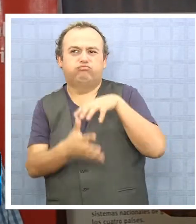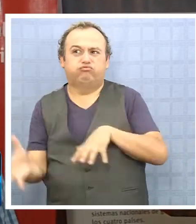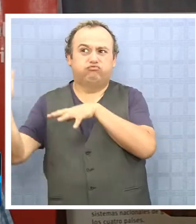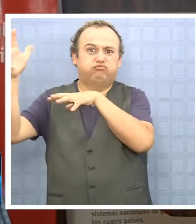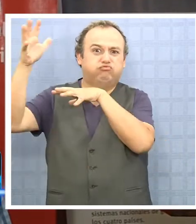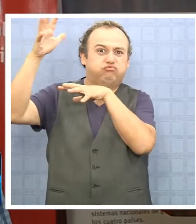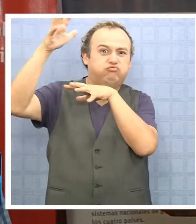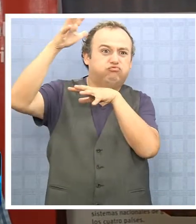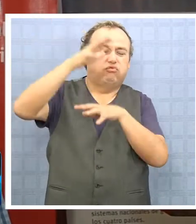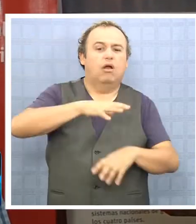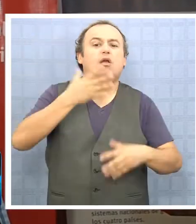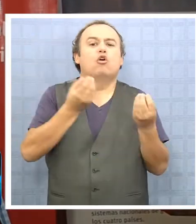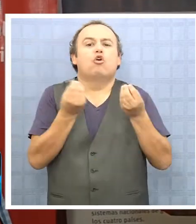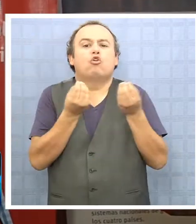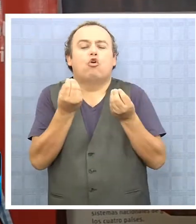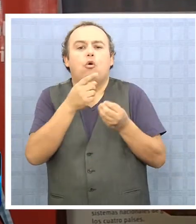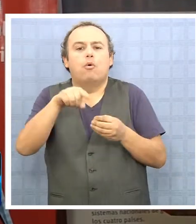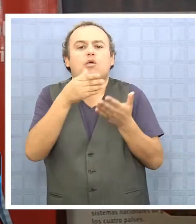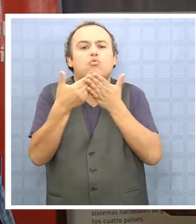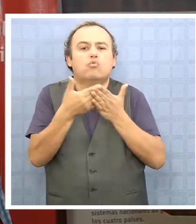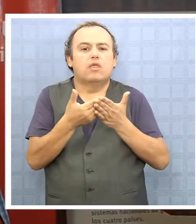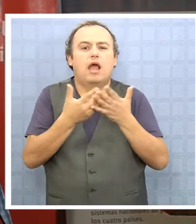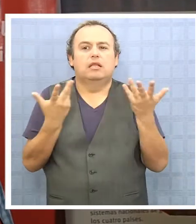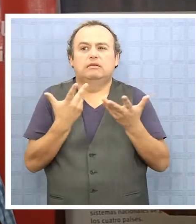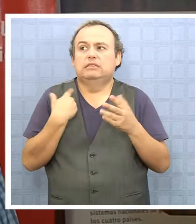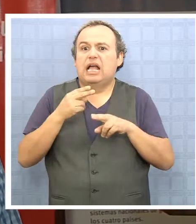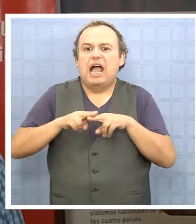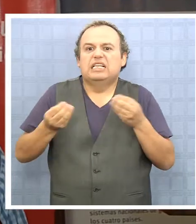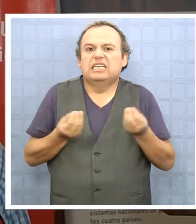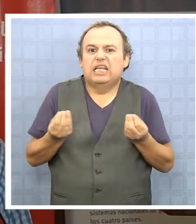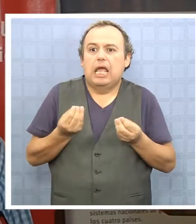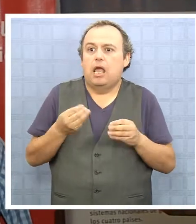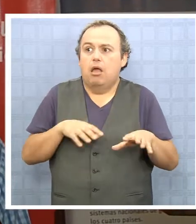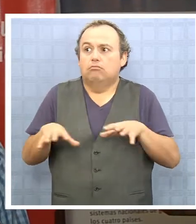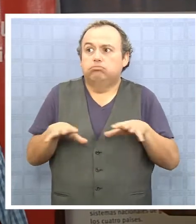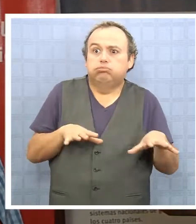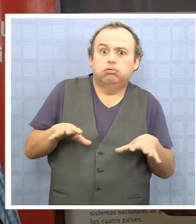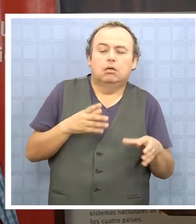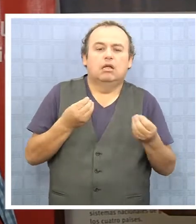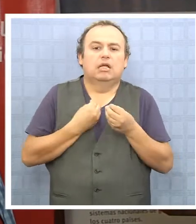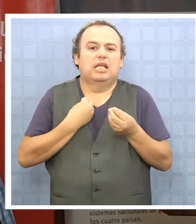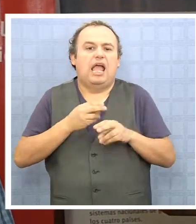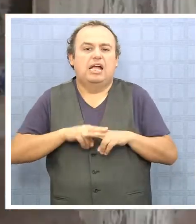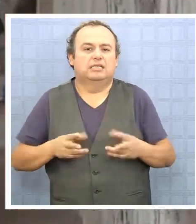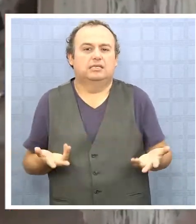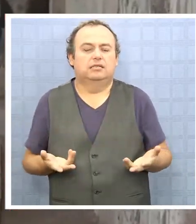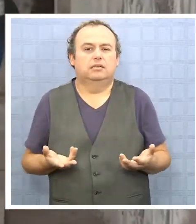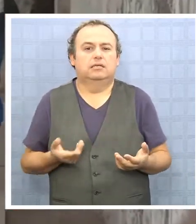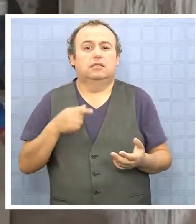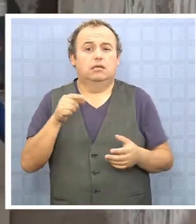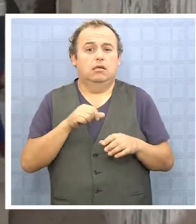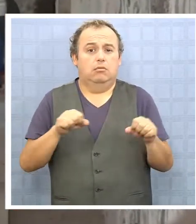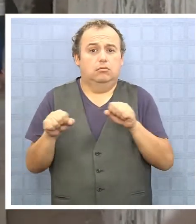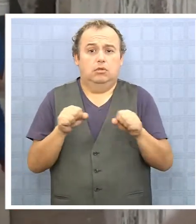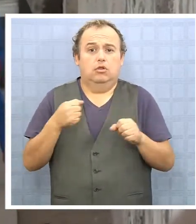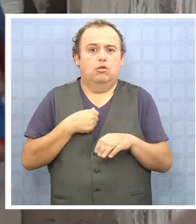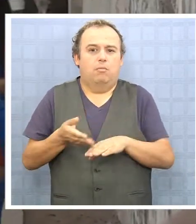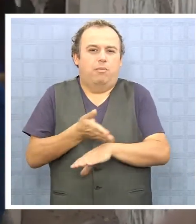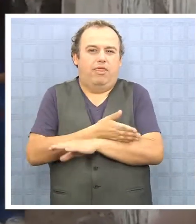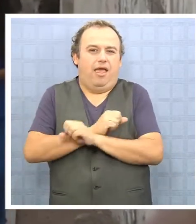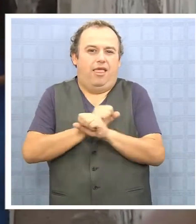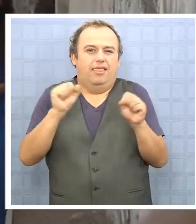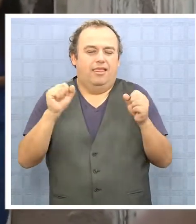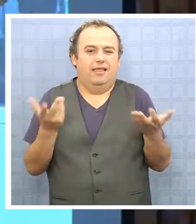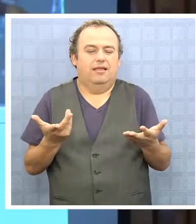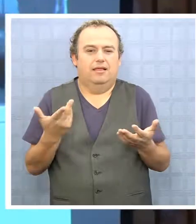a cómo enfrentar esta contingencia, porque los terremotos no se pueden prevenir, nos va a